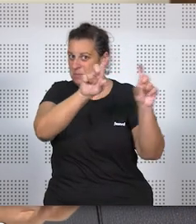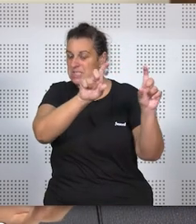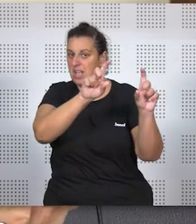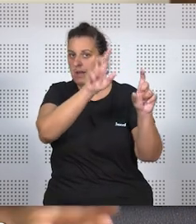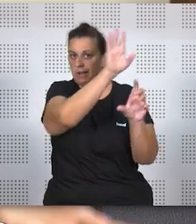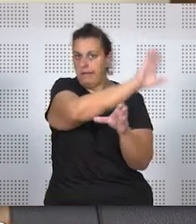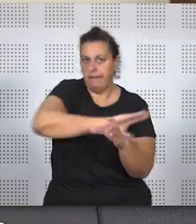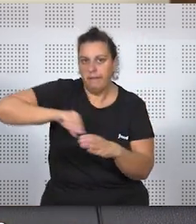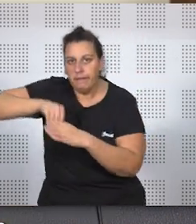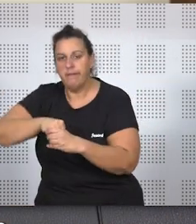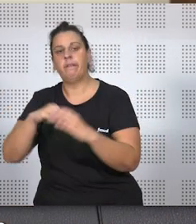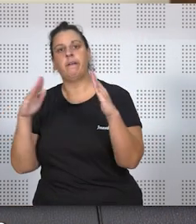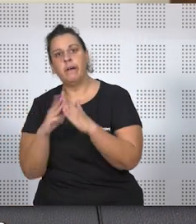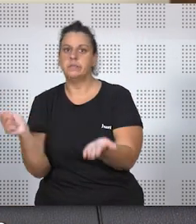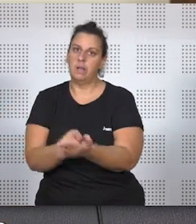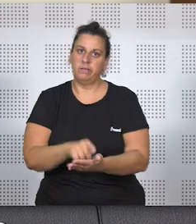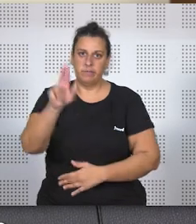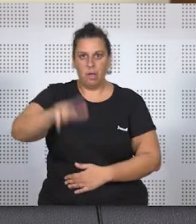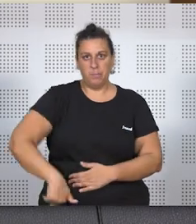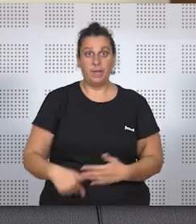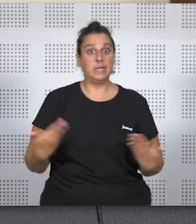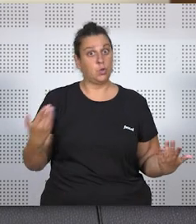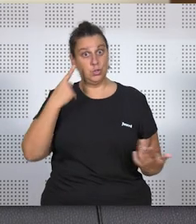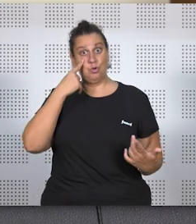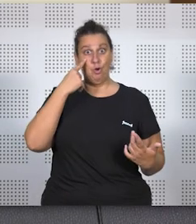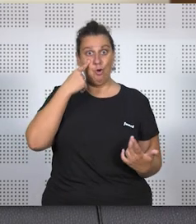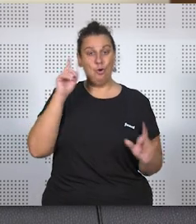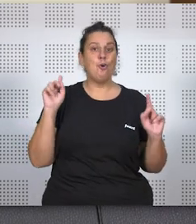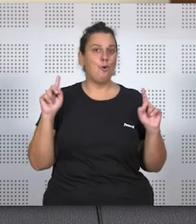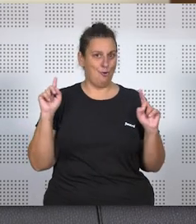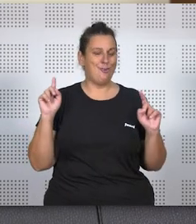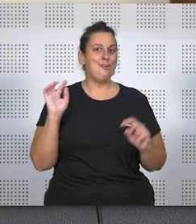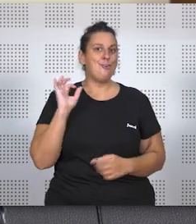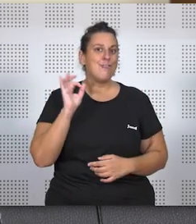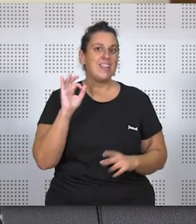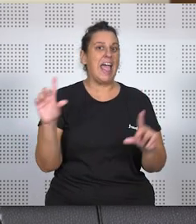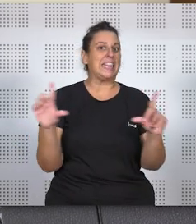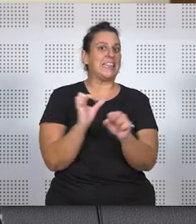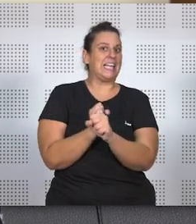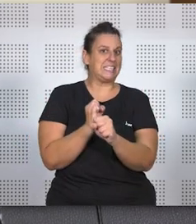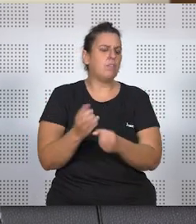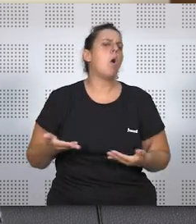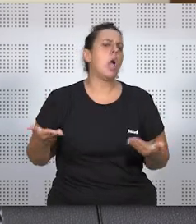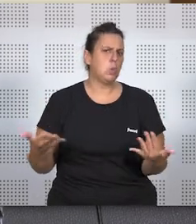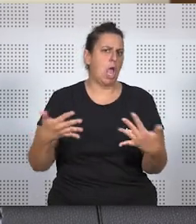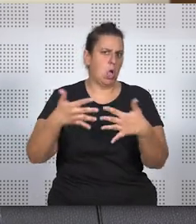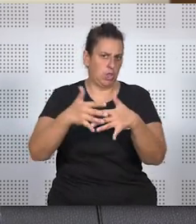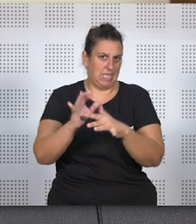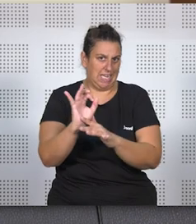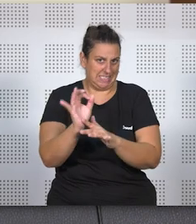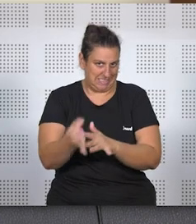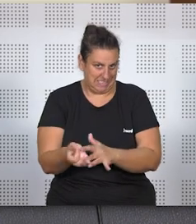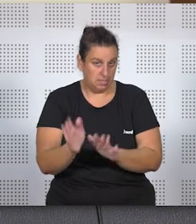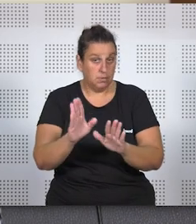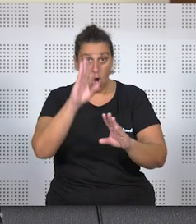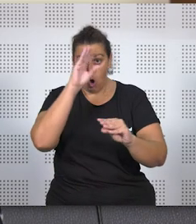realizaran, ahora también lo van a hacer en casa. Entonces hay que tener cuidado con... efectivamente el teletrabajo puede ayudar a conciliar, pero no